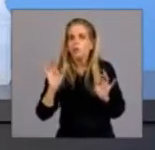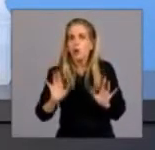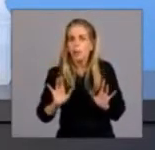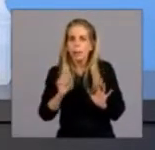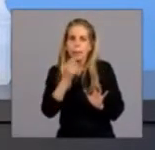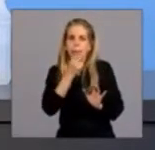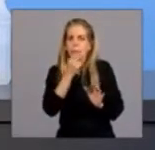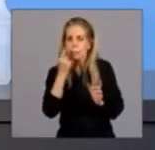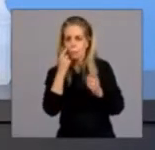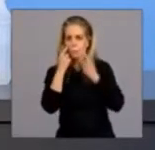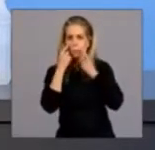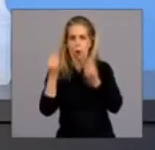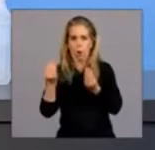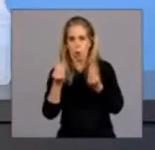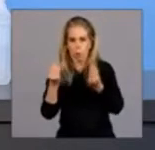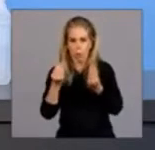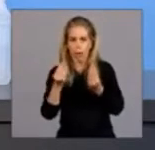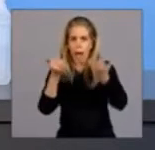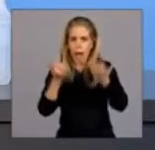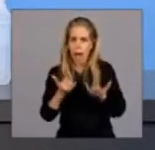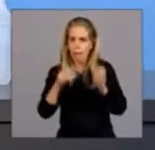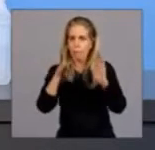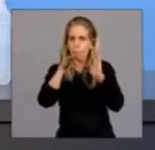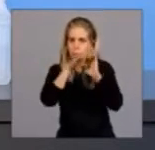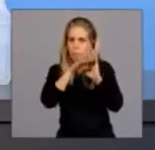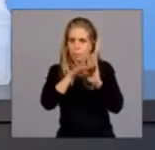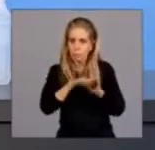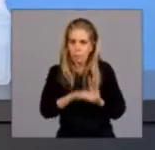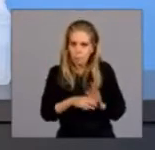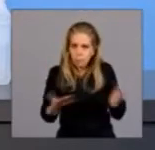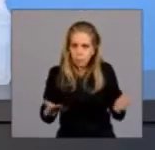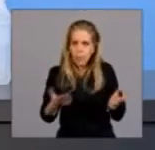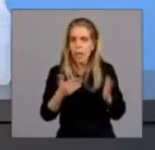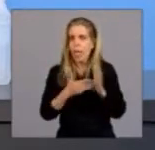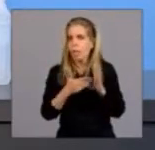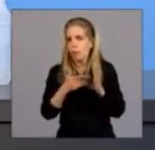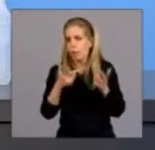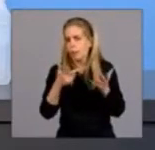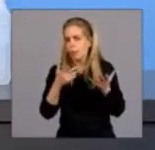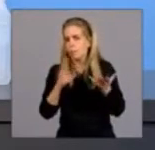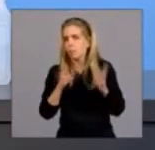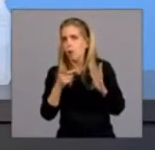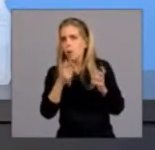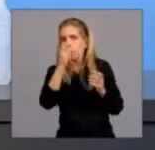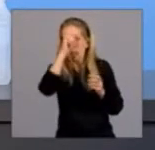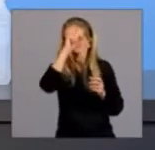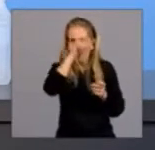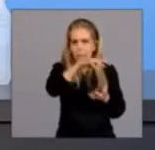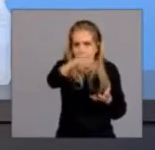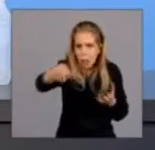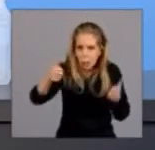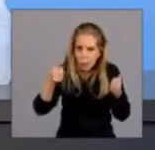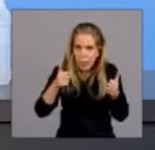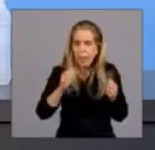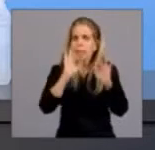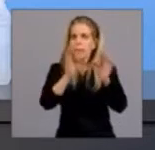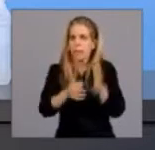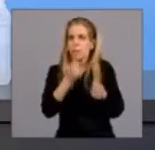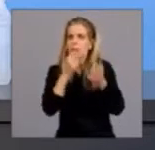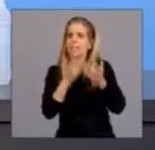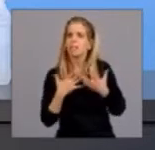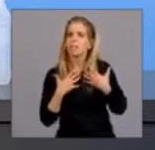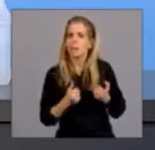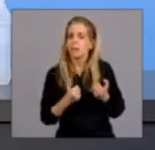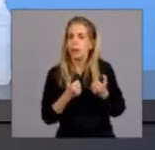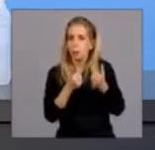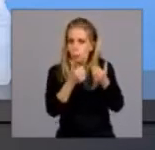reconocerlo si se dan ciertas condiciones sanitarias. Un sistema de salud adecuado para atender la pandemia,